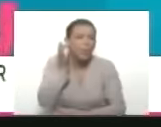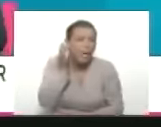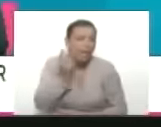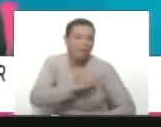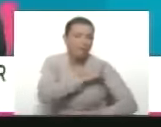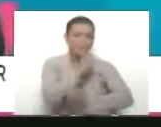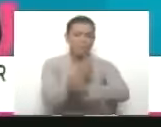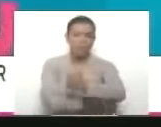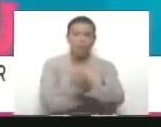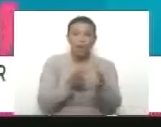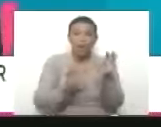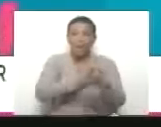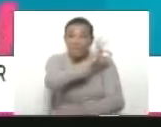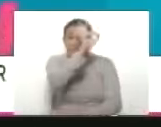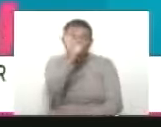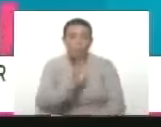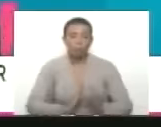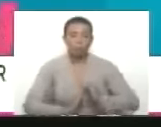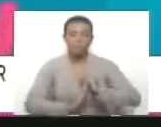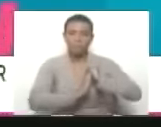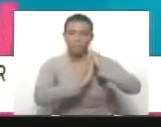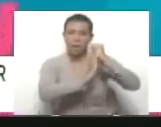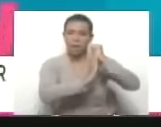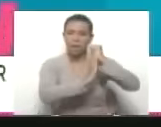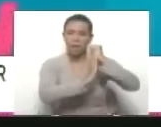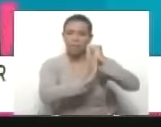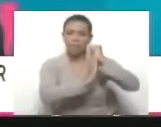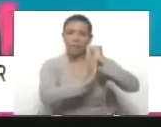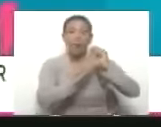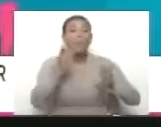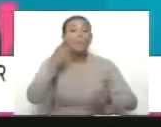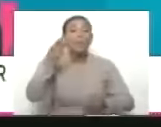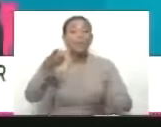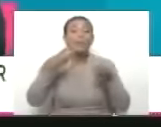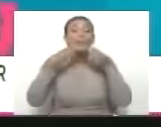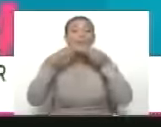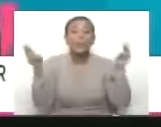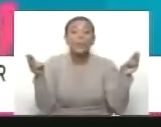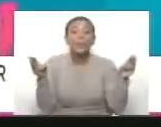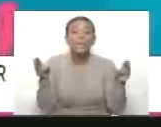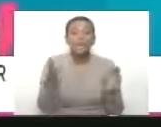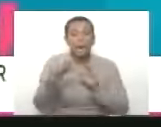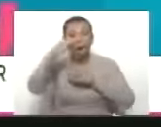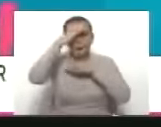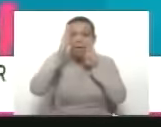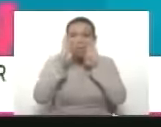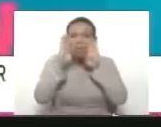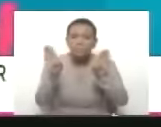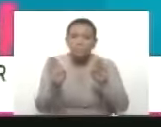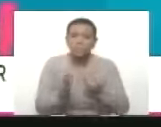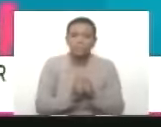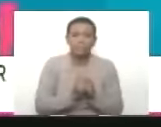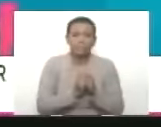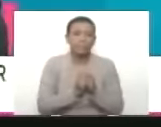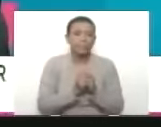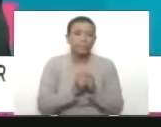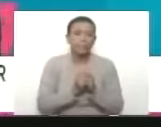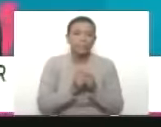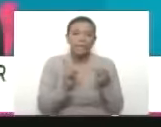y esa federación lleve la batuta de todas las políticas públicas de atención de